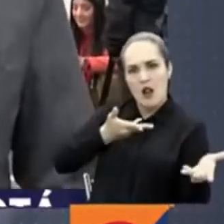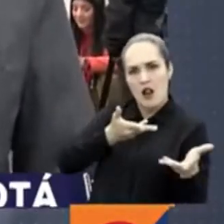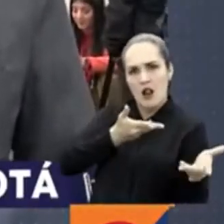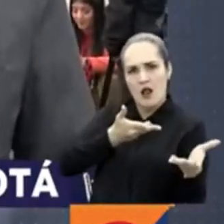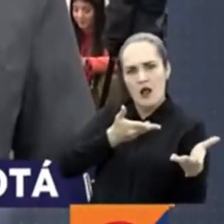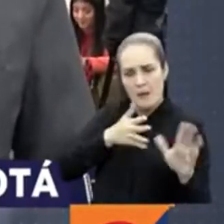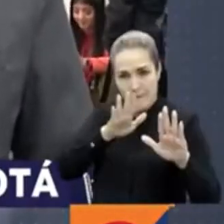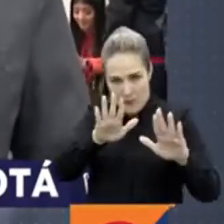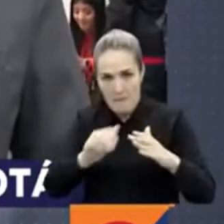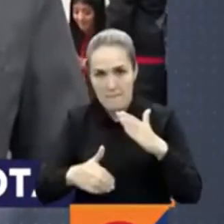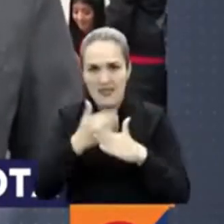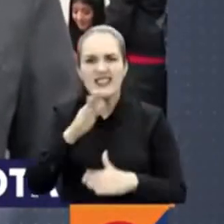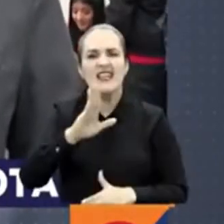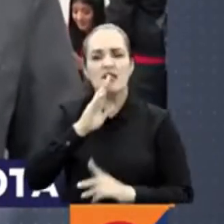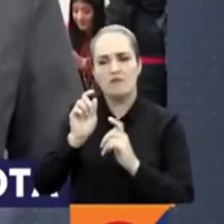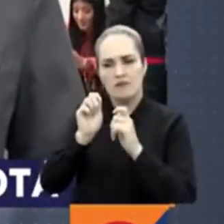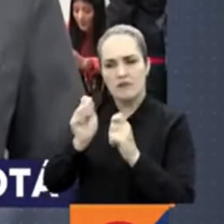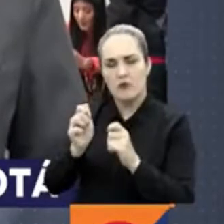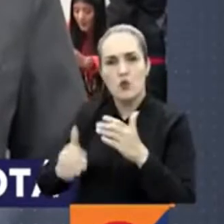designado? Buenas tardes.